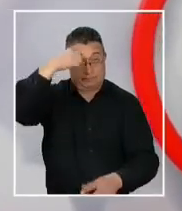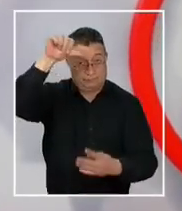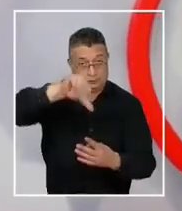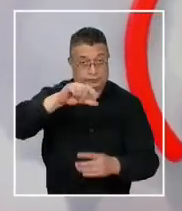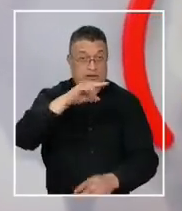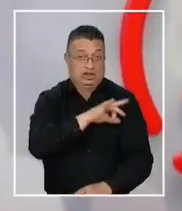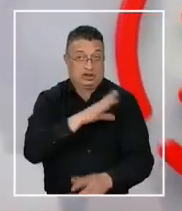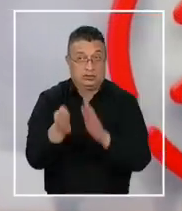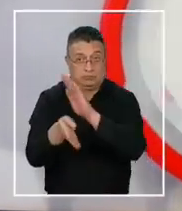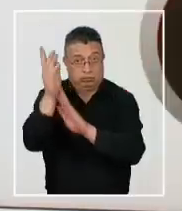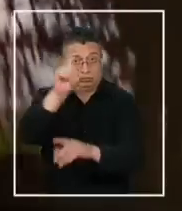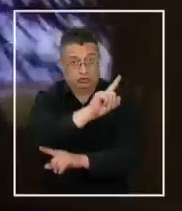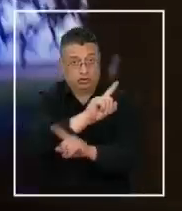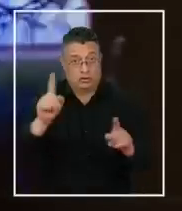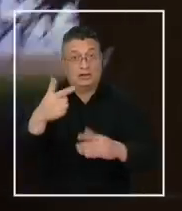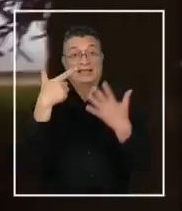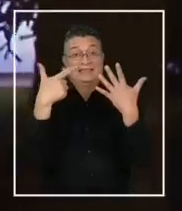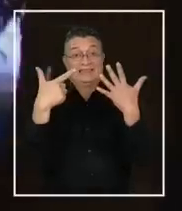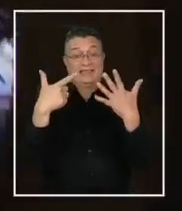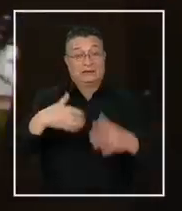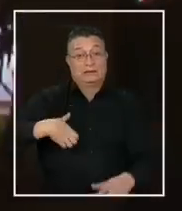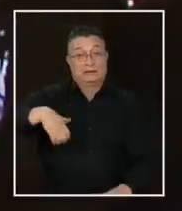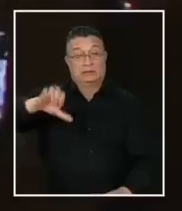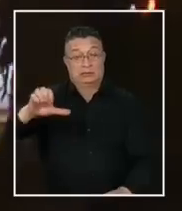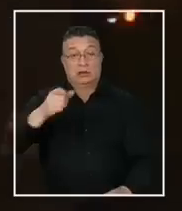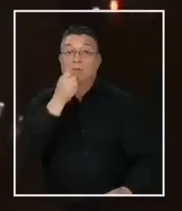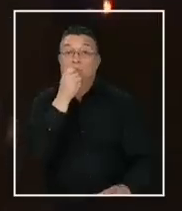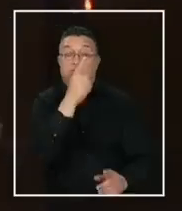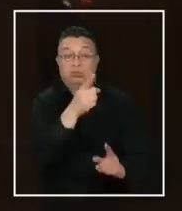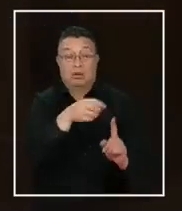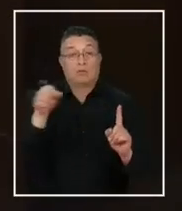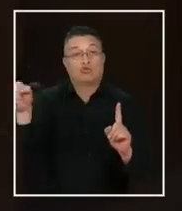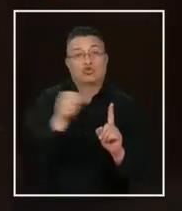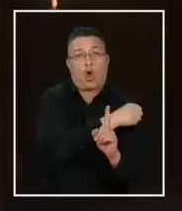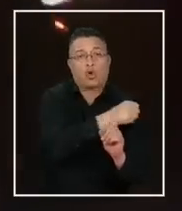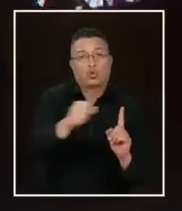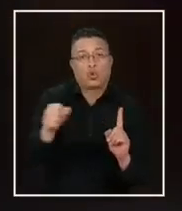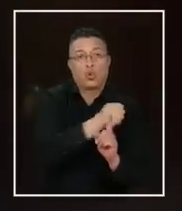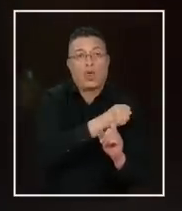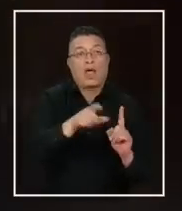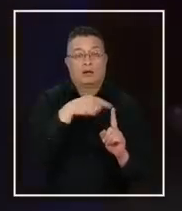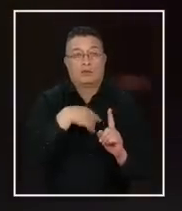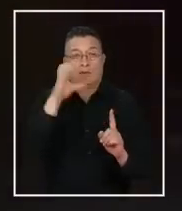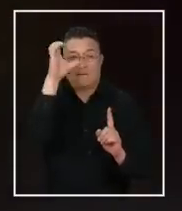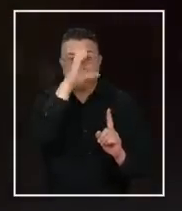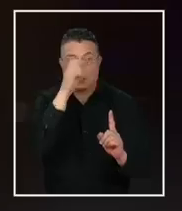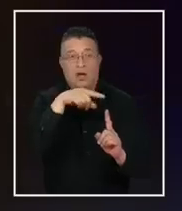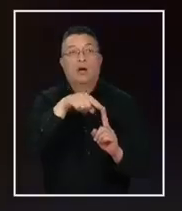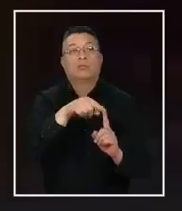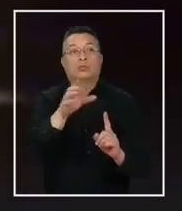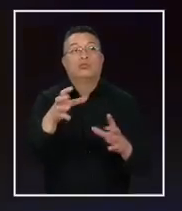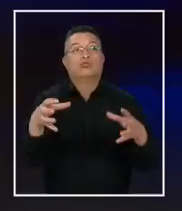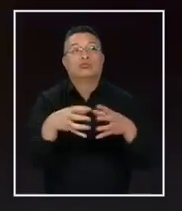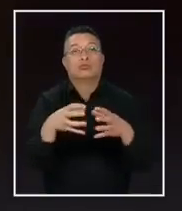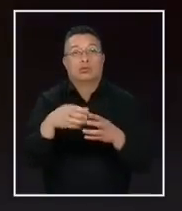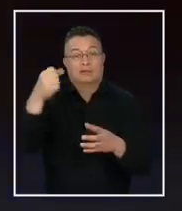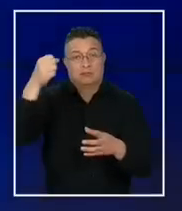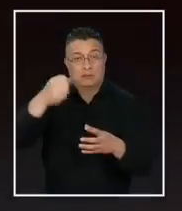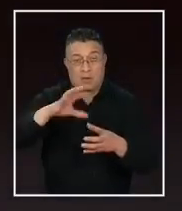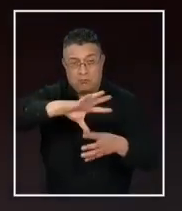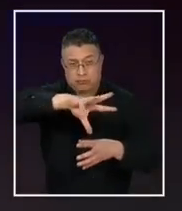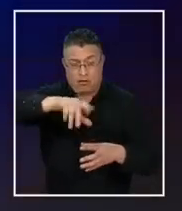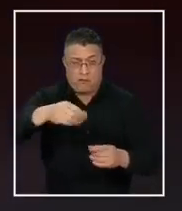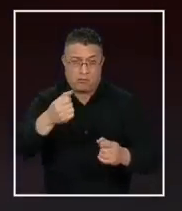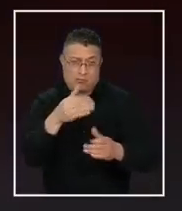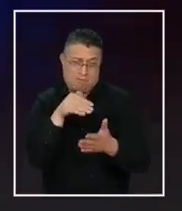quedaron los siete detectives acusados de torturas luego de un operativo que buscaba dar con el líder de la banda que realizó el denominado Robo del Siglo.